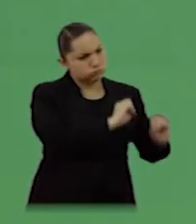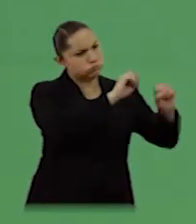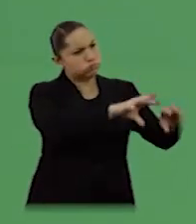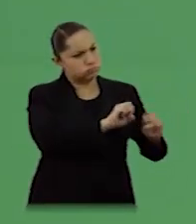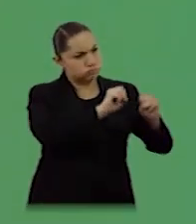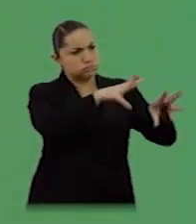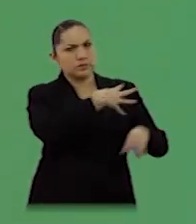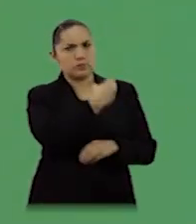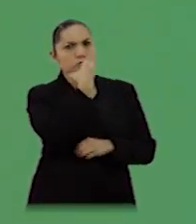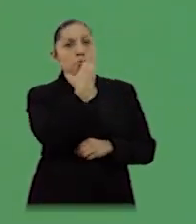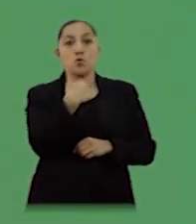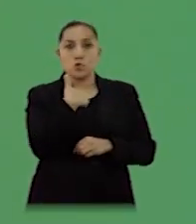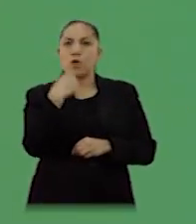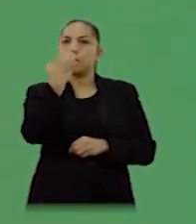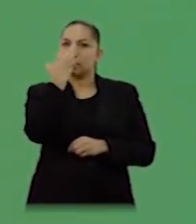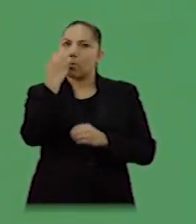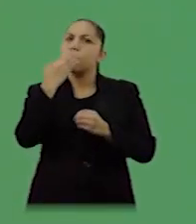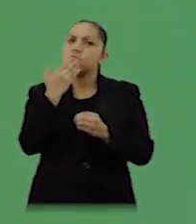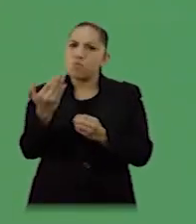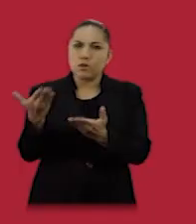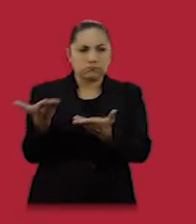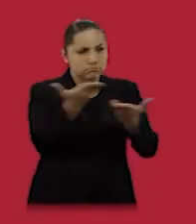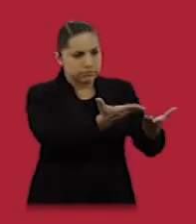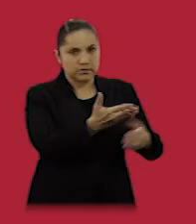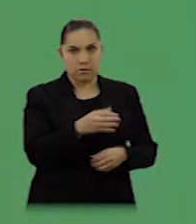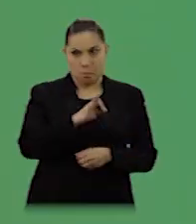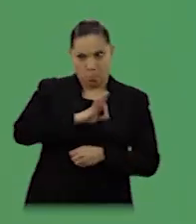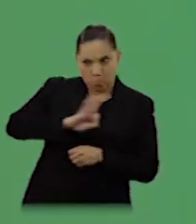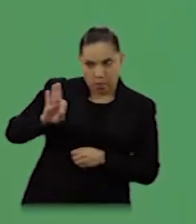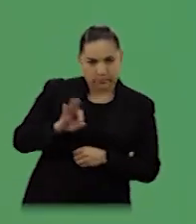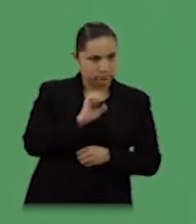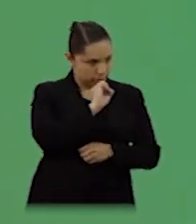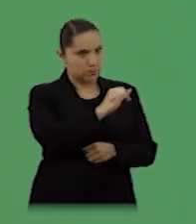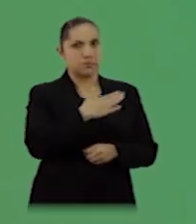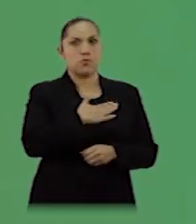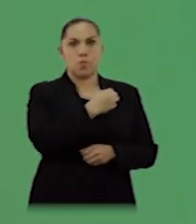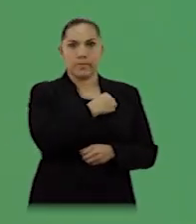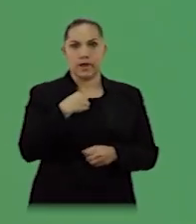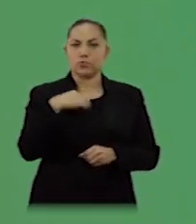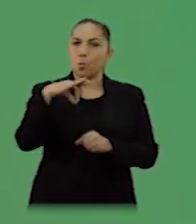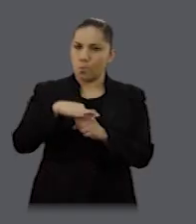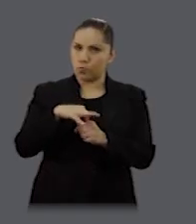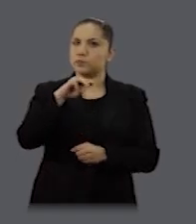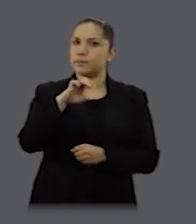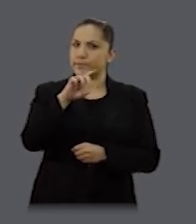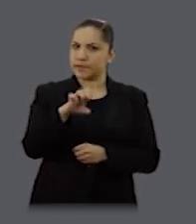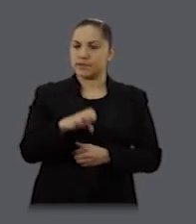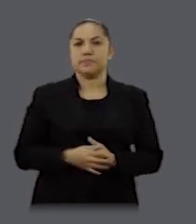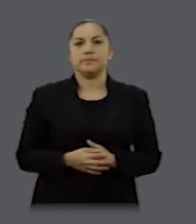niños a la escuela. Yo llevaré buenas escuelas a los niños. ¿Se puede? Se debe. Es nuestra obligación. Vota por MID.